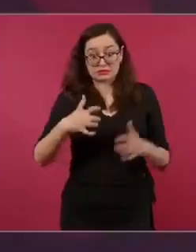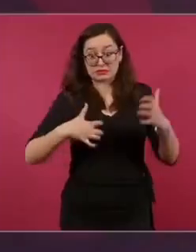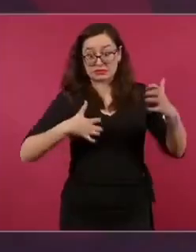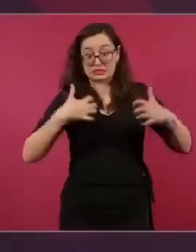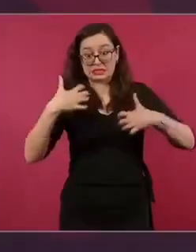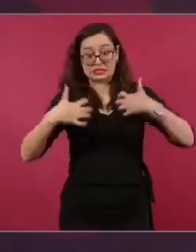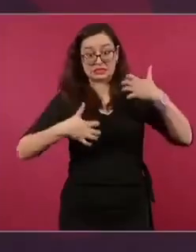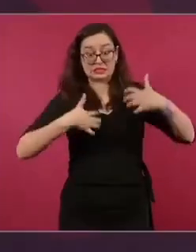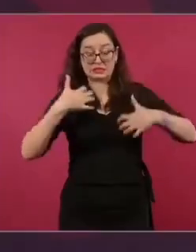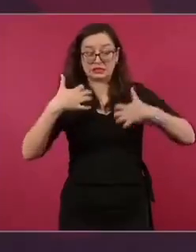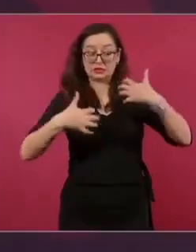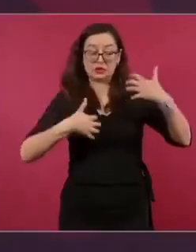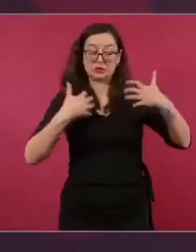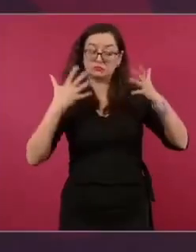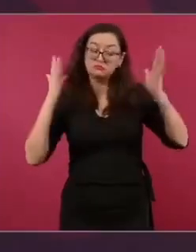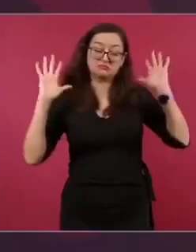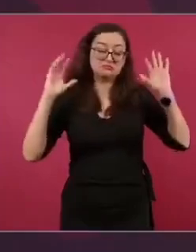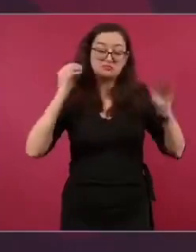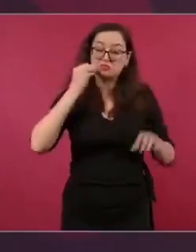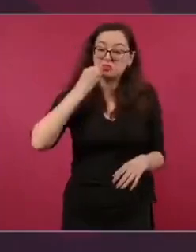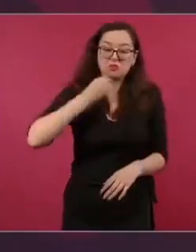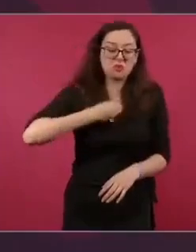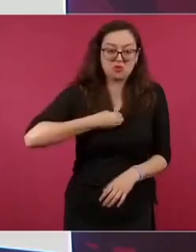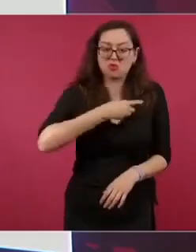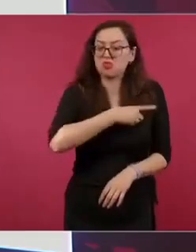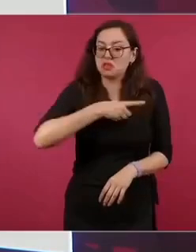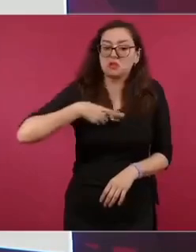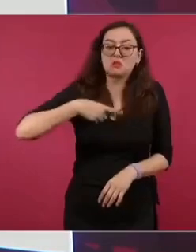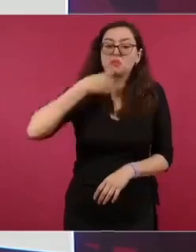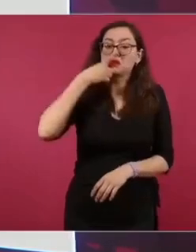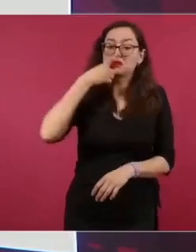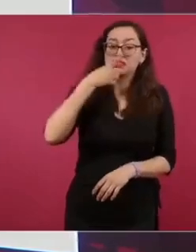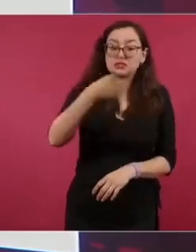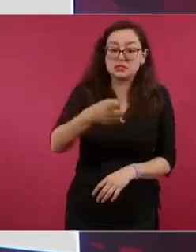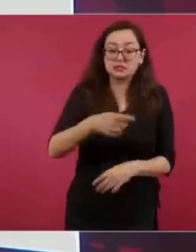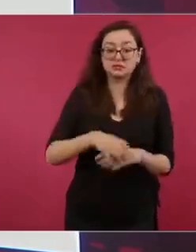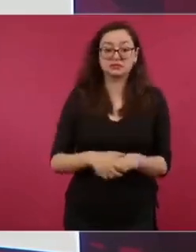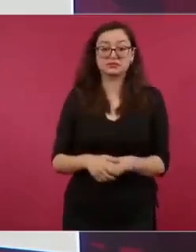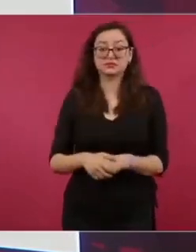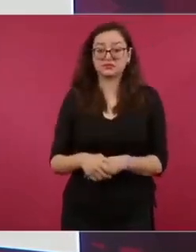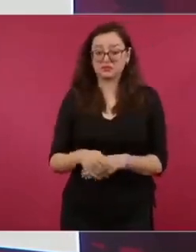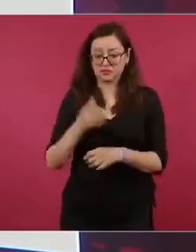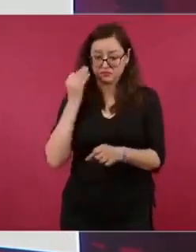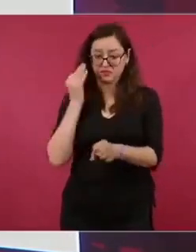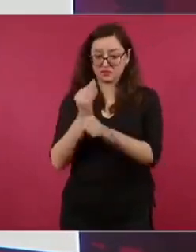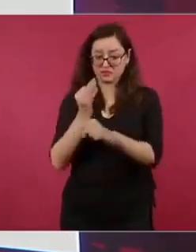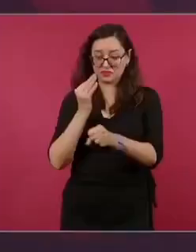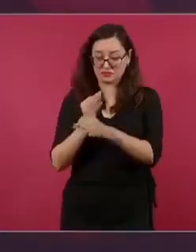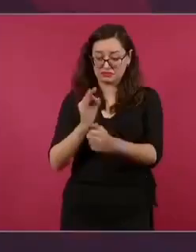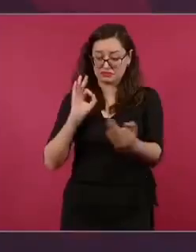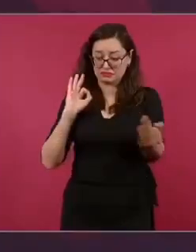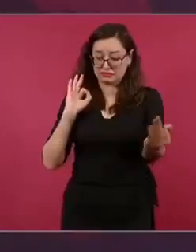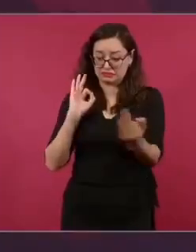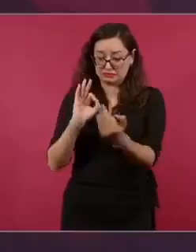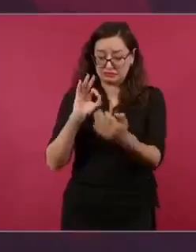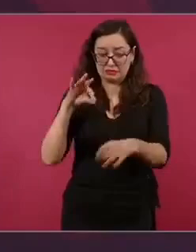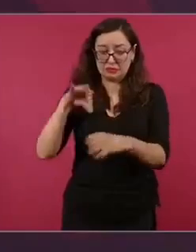como estamos en temporada electoral y todo lo que sea para perjudicarme a mí,